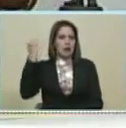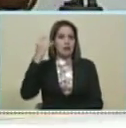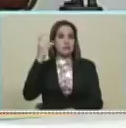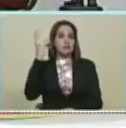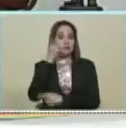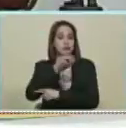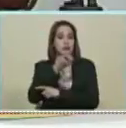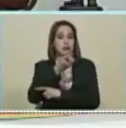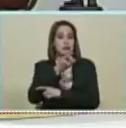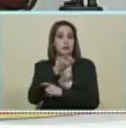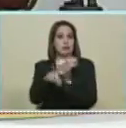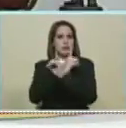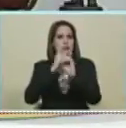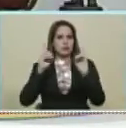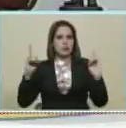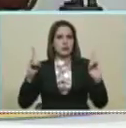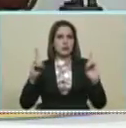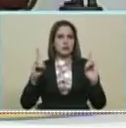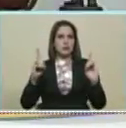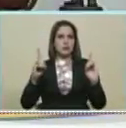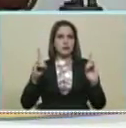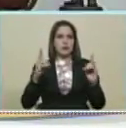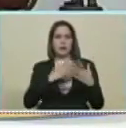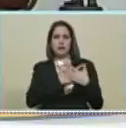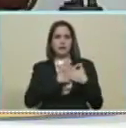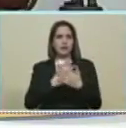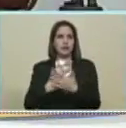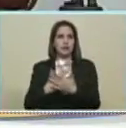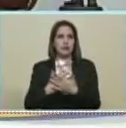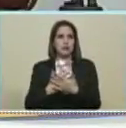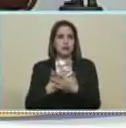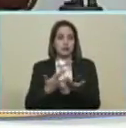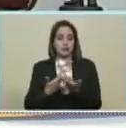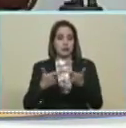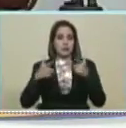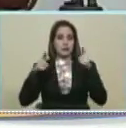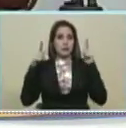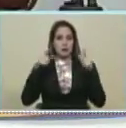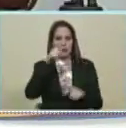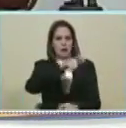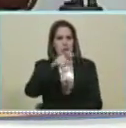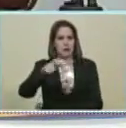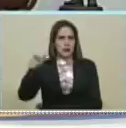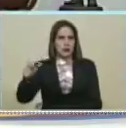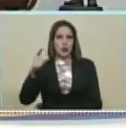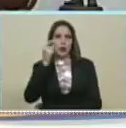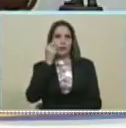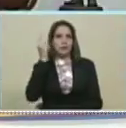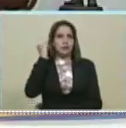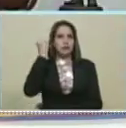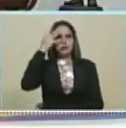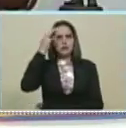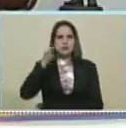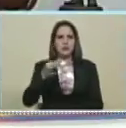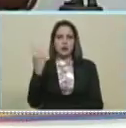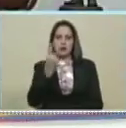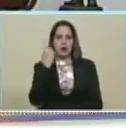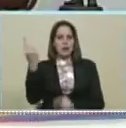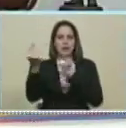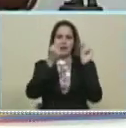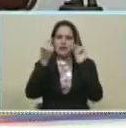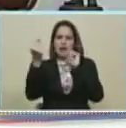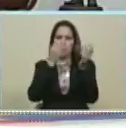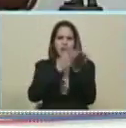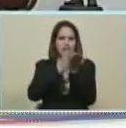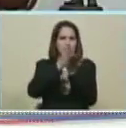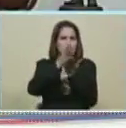democracia... ...de la soberanía... ...de los ciudadanos y las ciudadanas... ...creo que es sólo el diálogo, es el